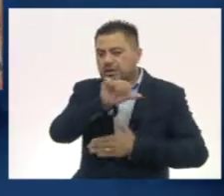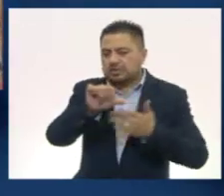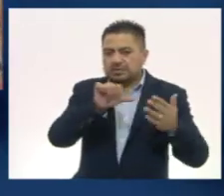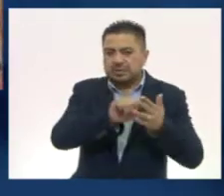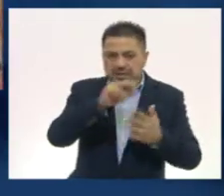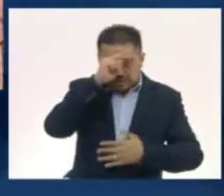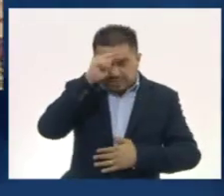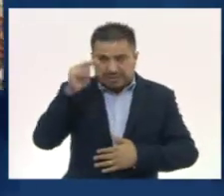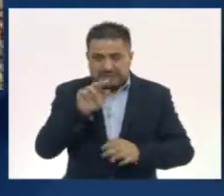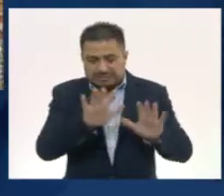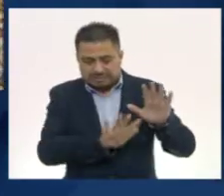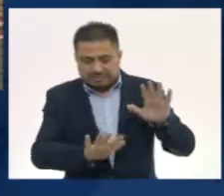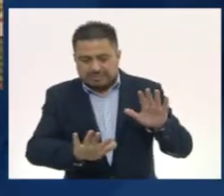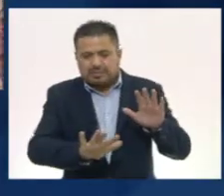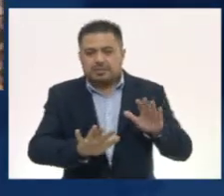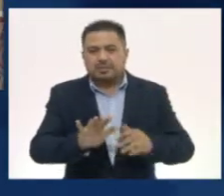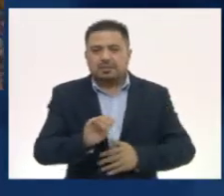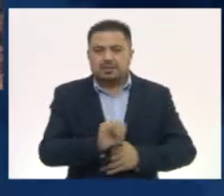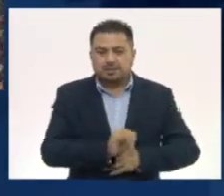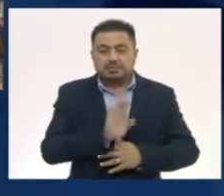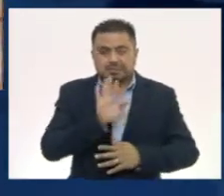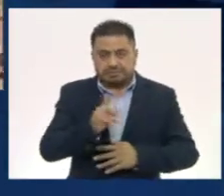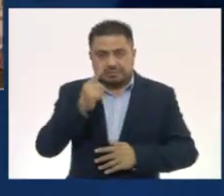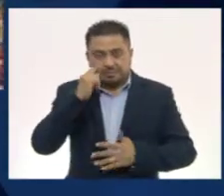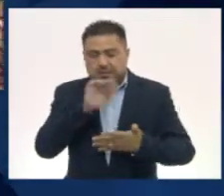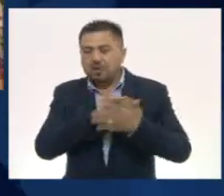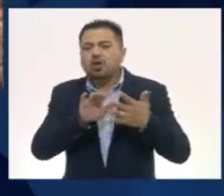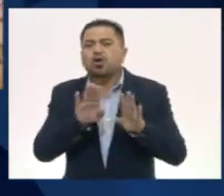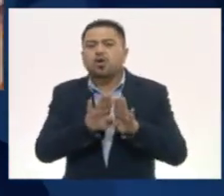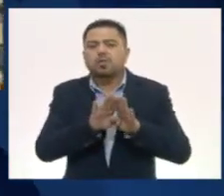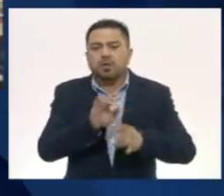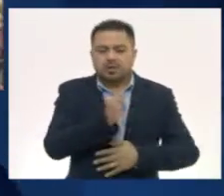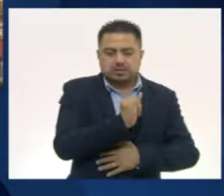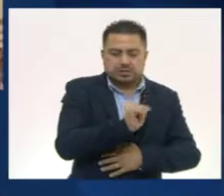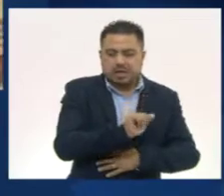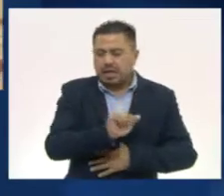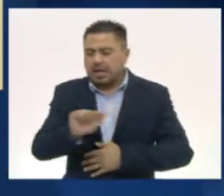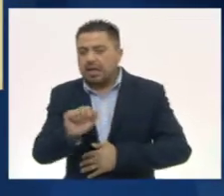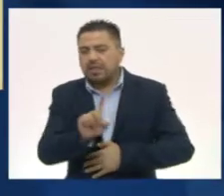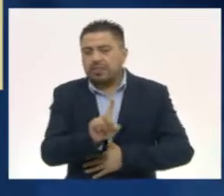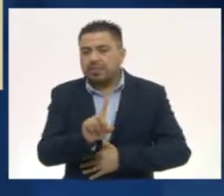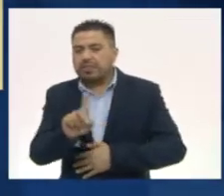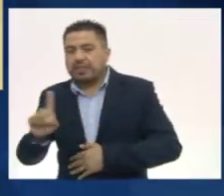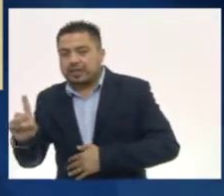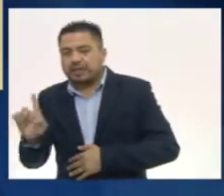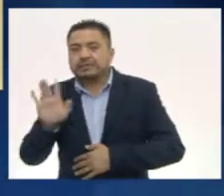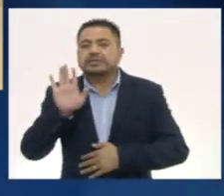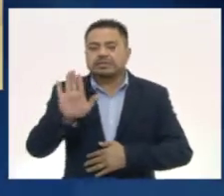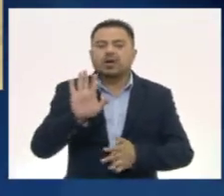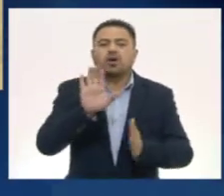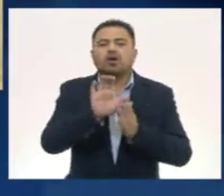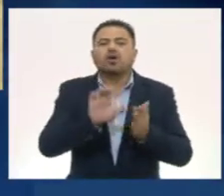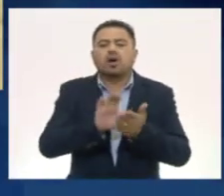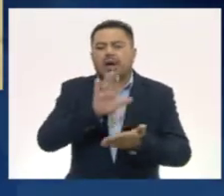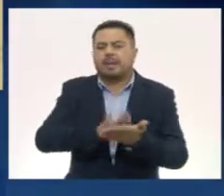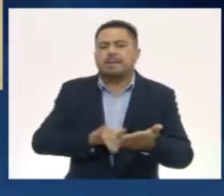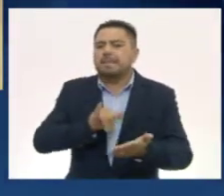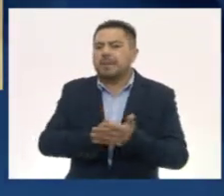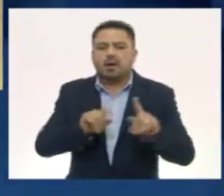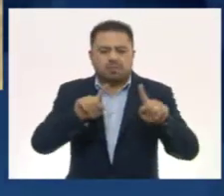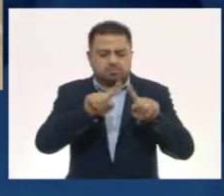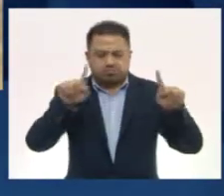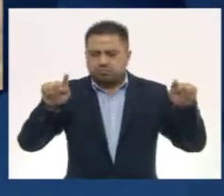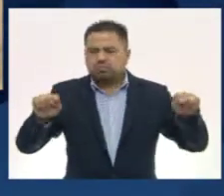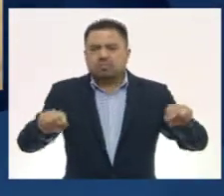México se leían de izquierda a derecha y desplegándolos todos para su fácil lectura. Los códices mayas tienen un tamaño y un